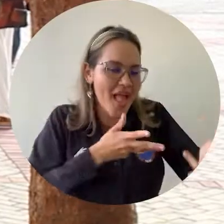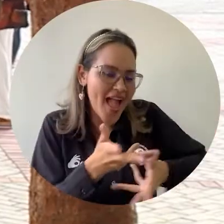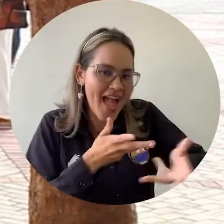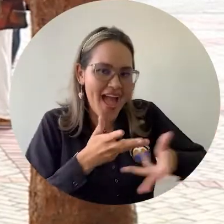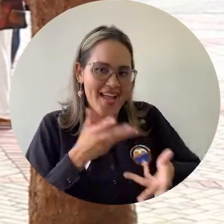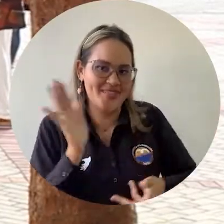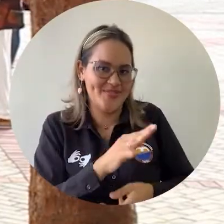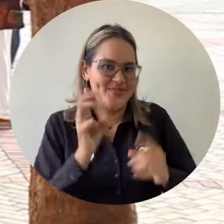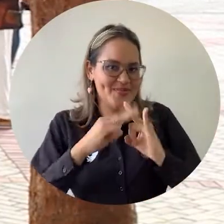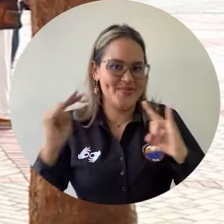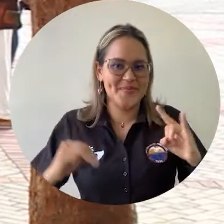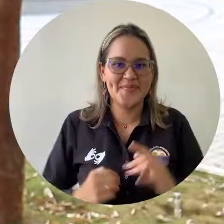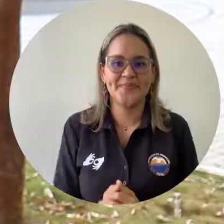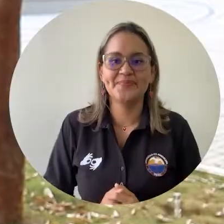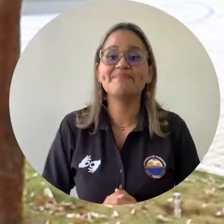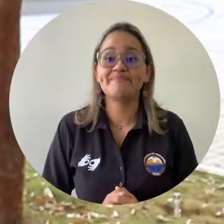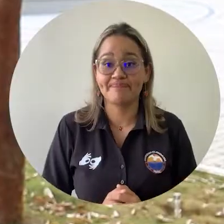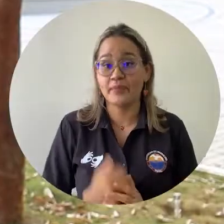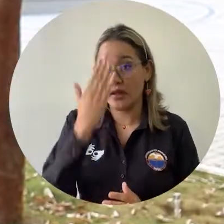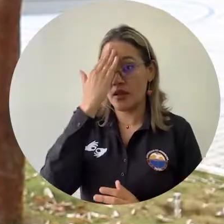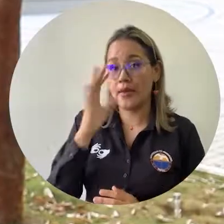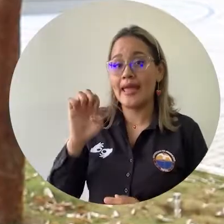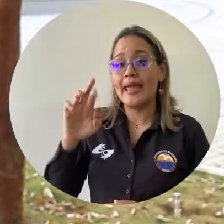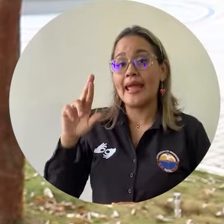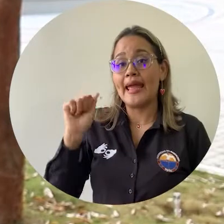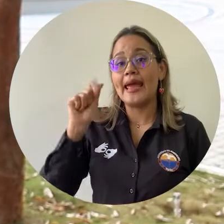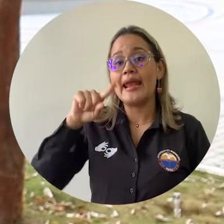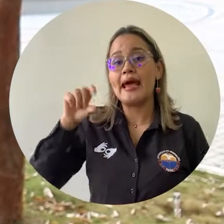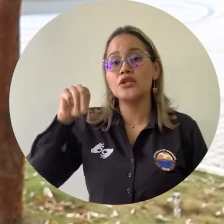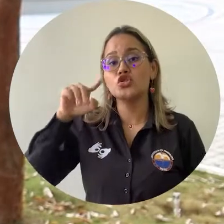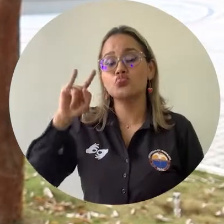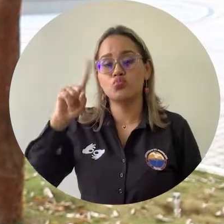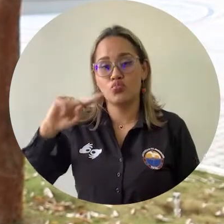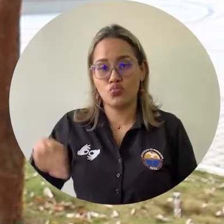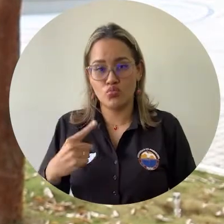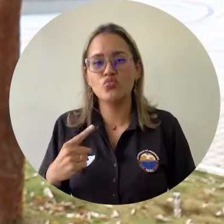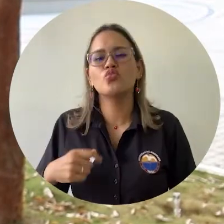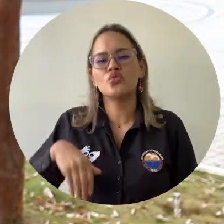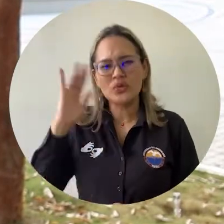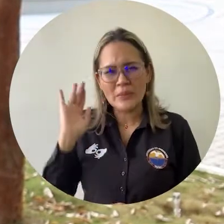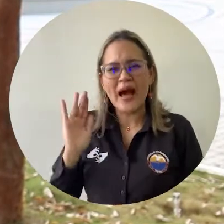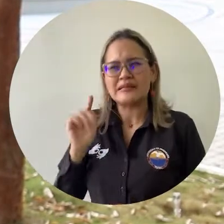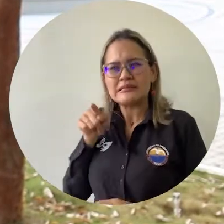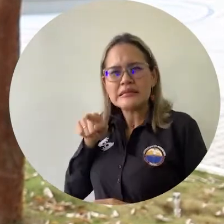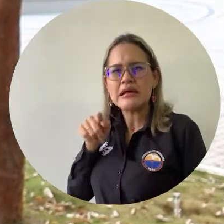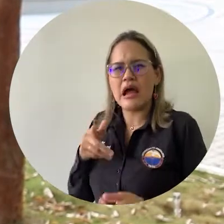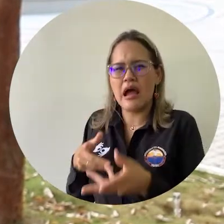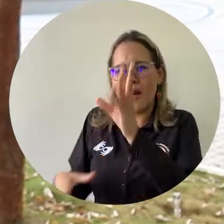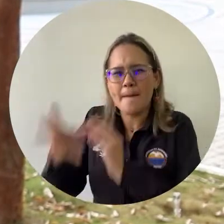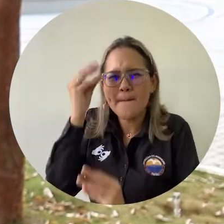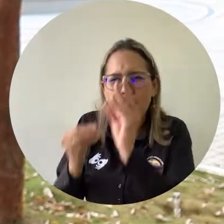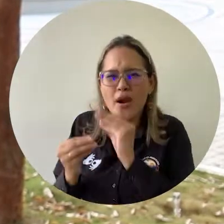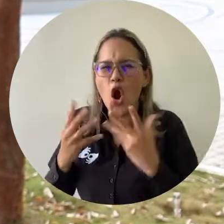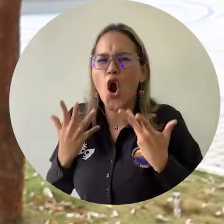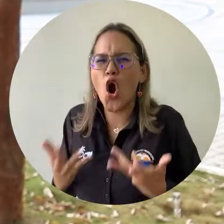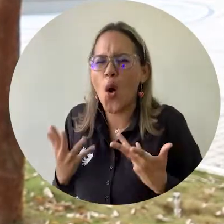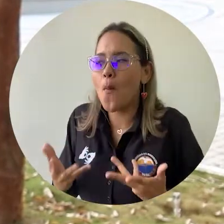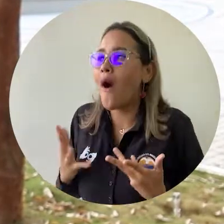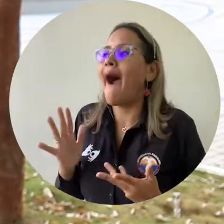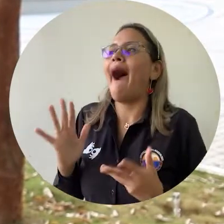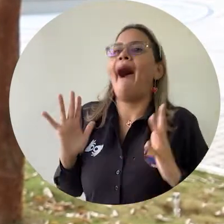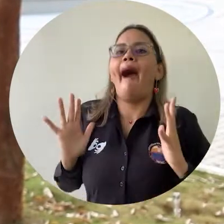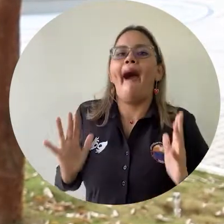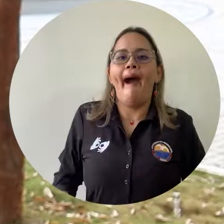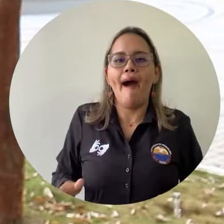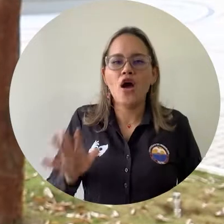a los estudiantes acá de la UNIMAC. Erasmus se desarrolla en Europa principalmente, entonces pude hacer muchos amigos allá, pude aprender mucho más acerca